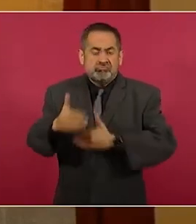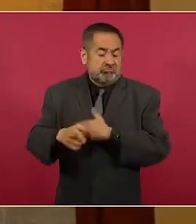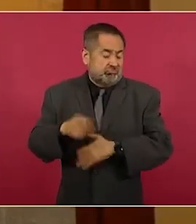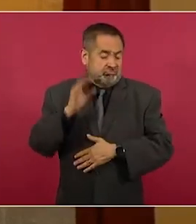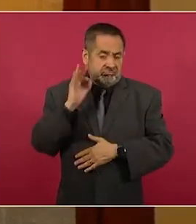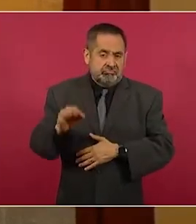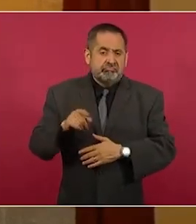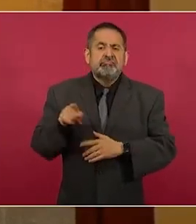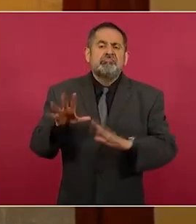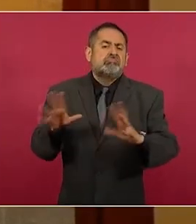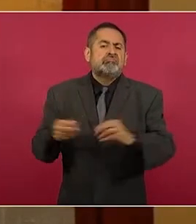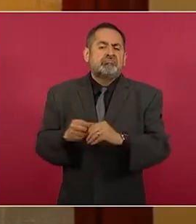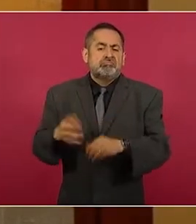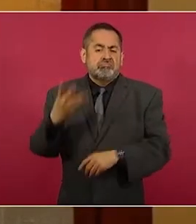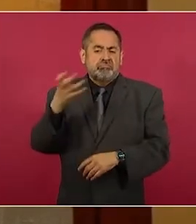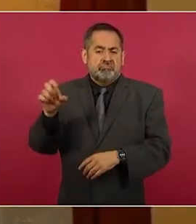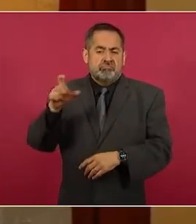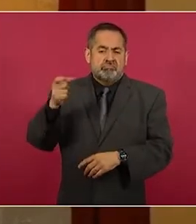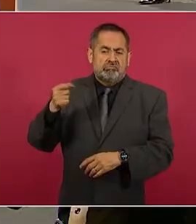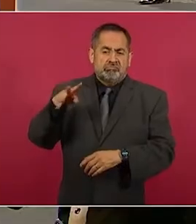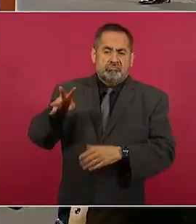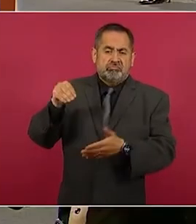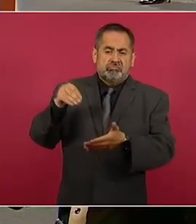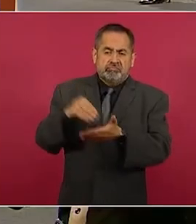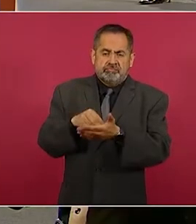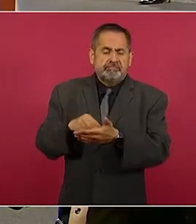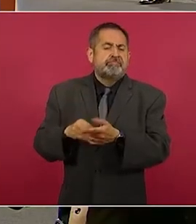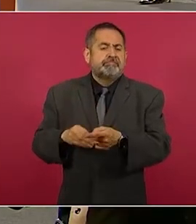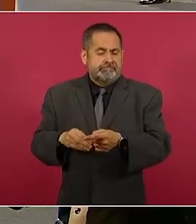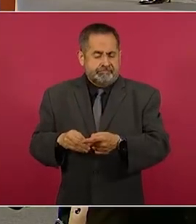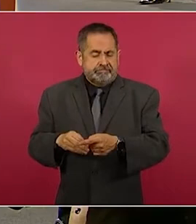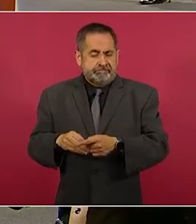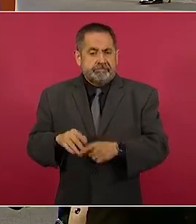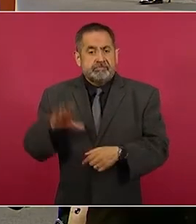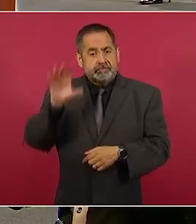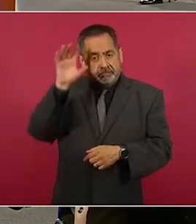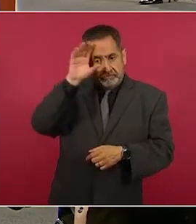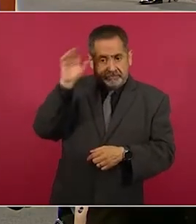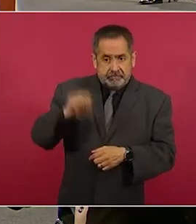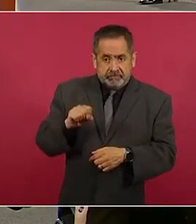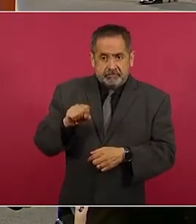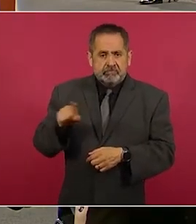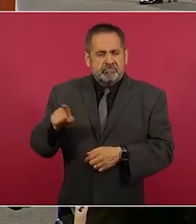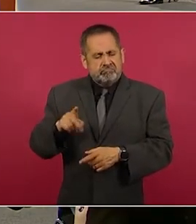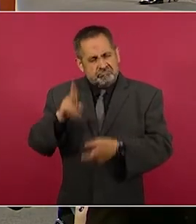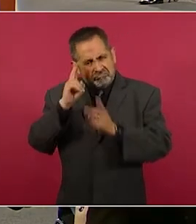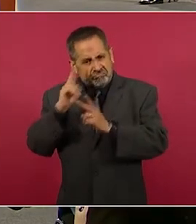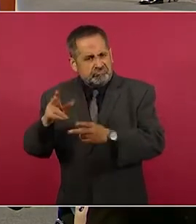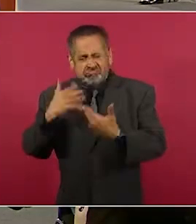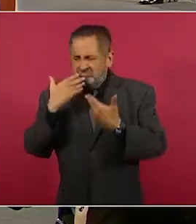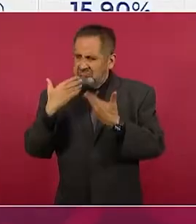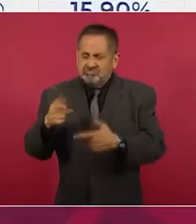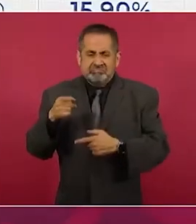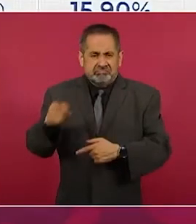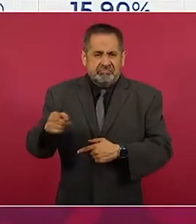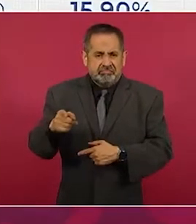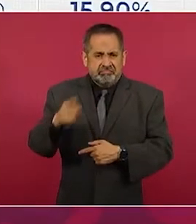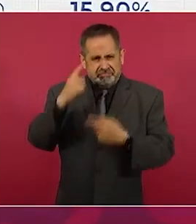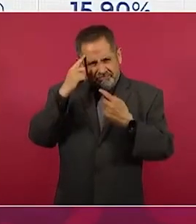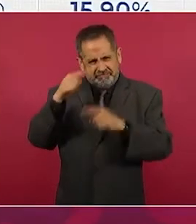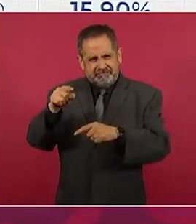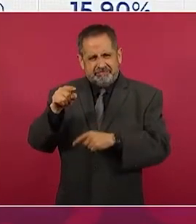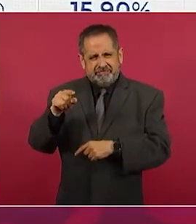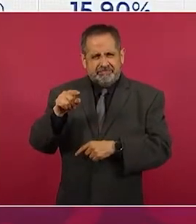429 mil. Morelos como homenaje a Emiliano